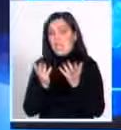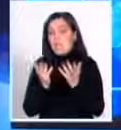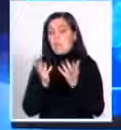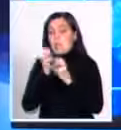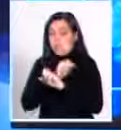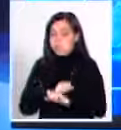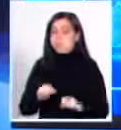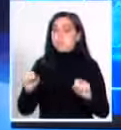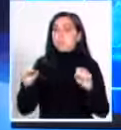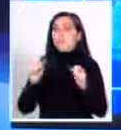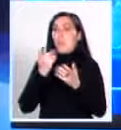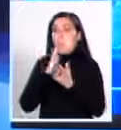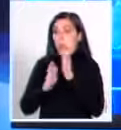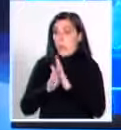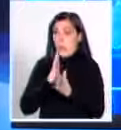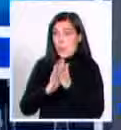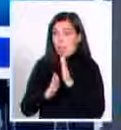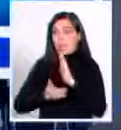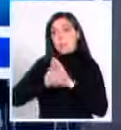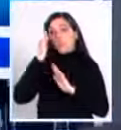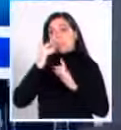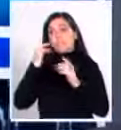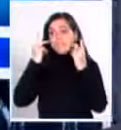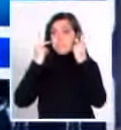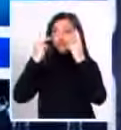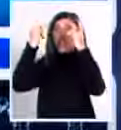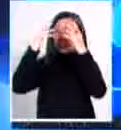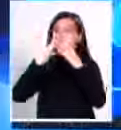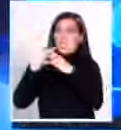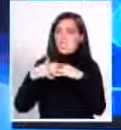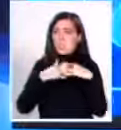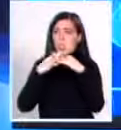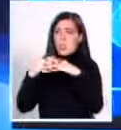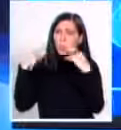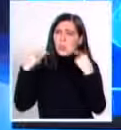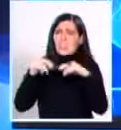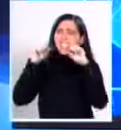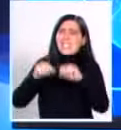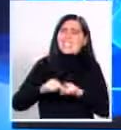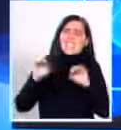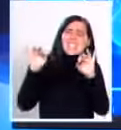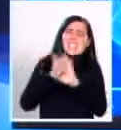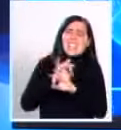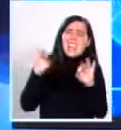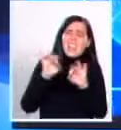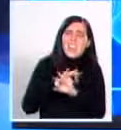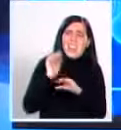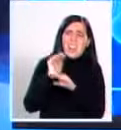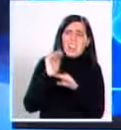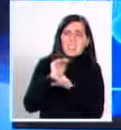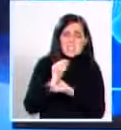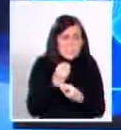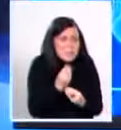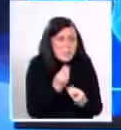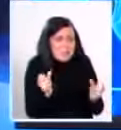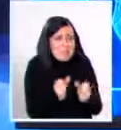Conseguí, conseguí una beca. ¿Una beca en los Estados Unidos? Nunca entendí un pepino en clase. ¿Y cómo hacía, Luis?